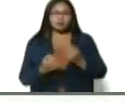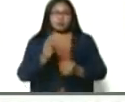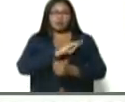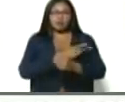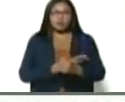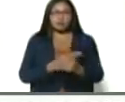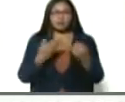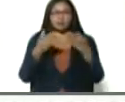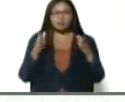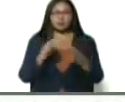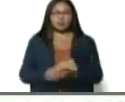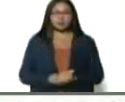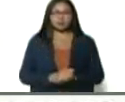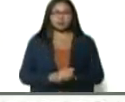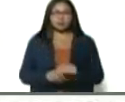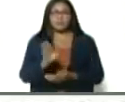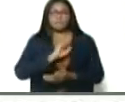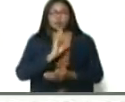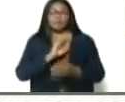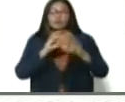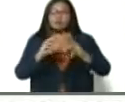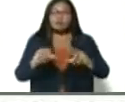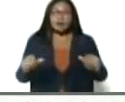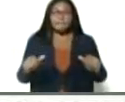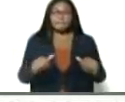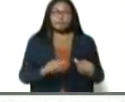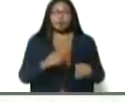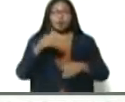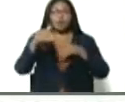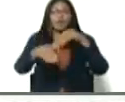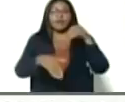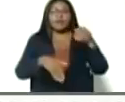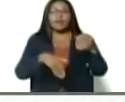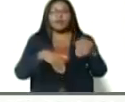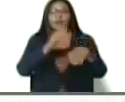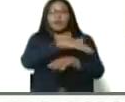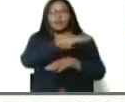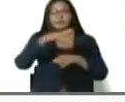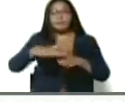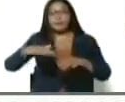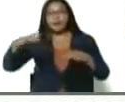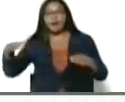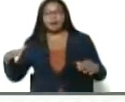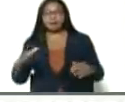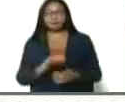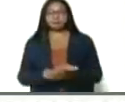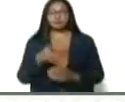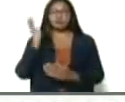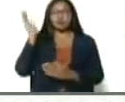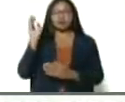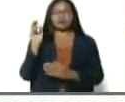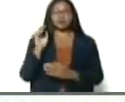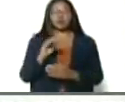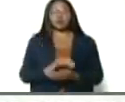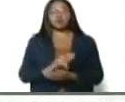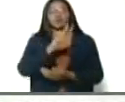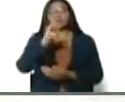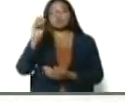popular, capítulo campo, capítulo mares, en el Congreso Bicentenario de los Pueblos.